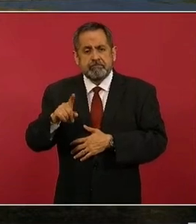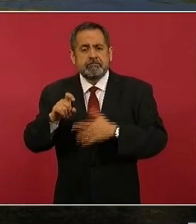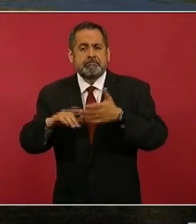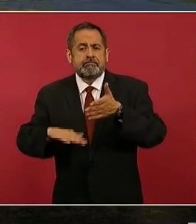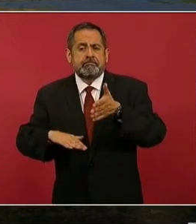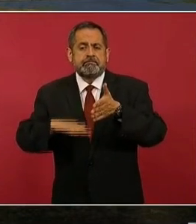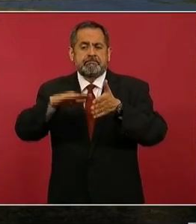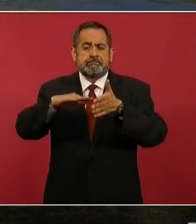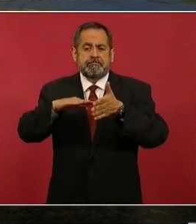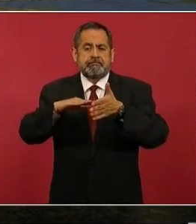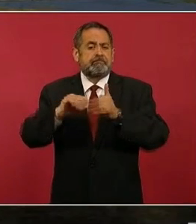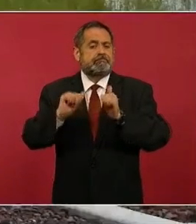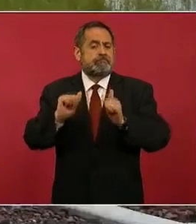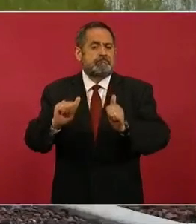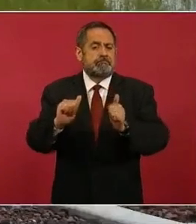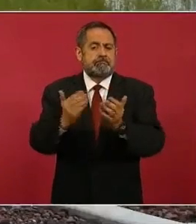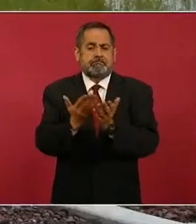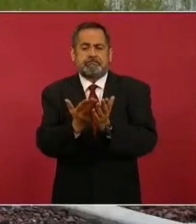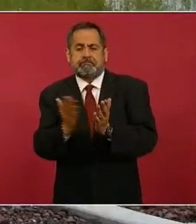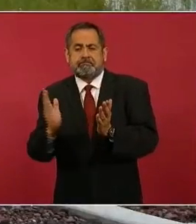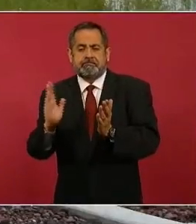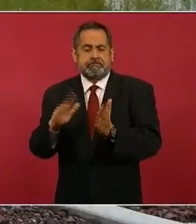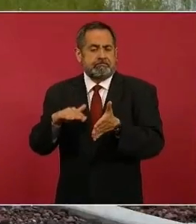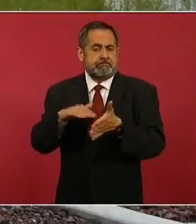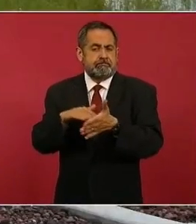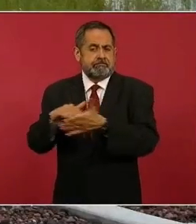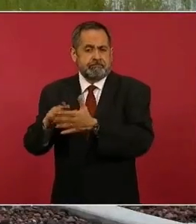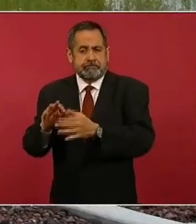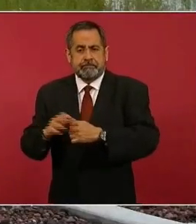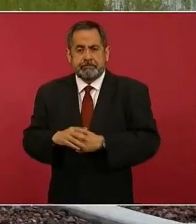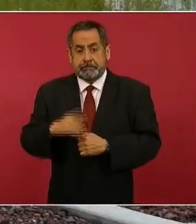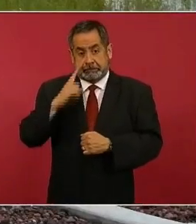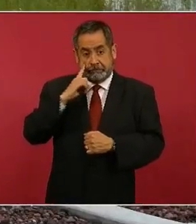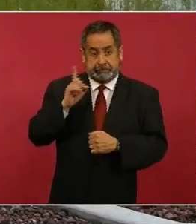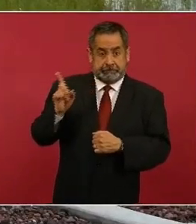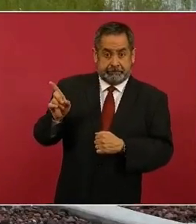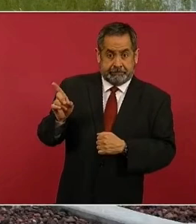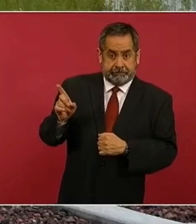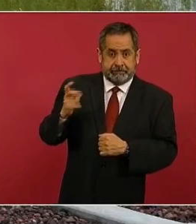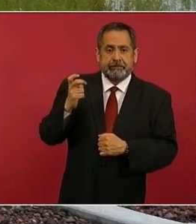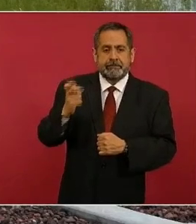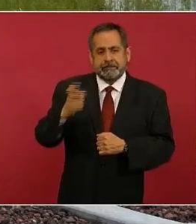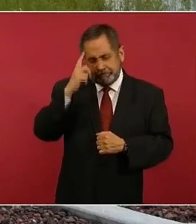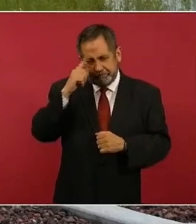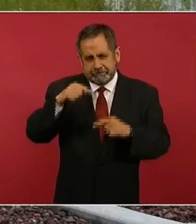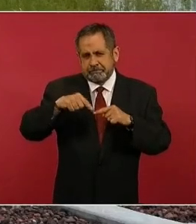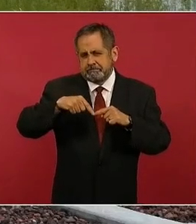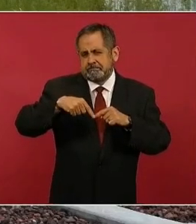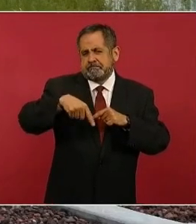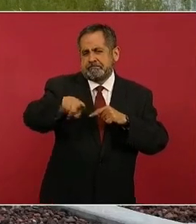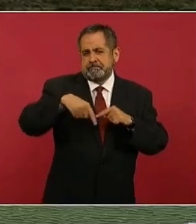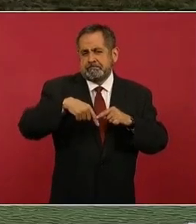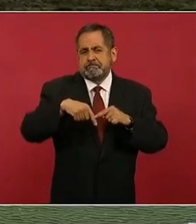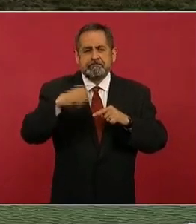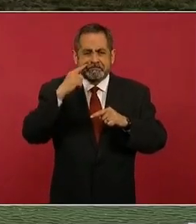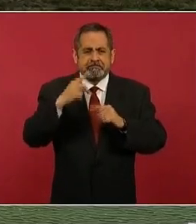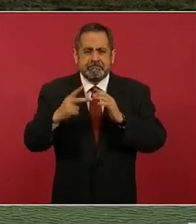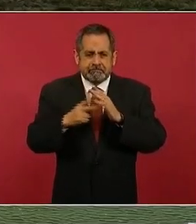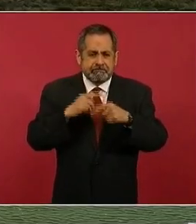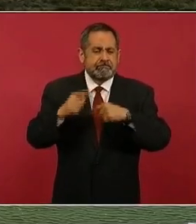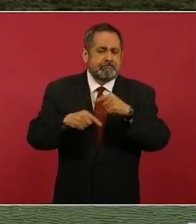esta agua. Adelante. Y esta es una conexión que se hizo para poder, digamos,